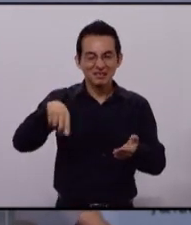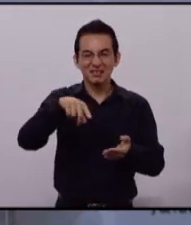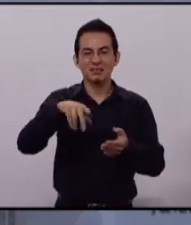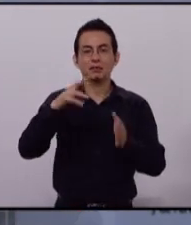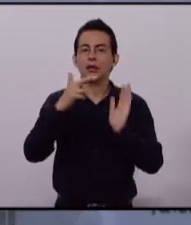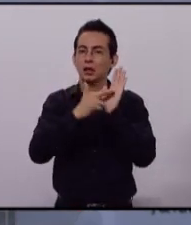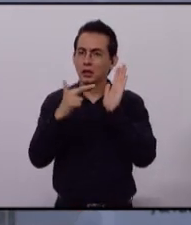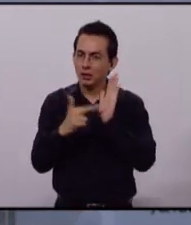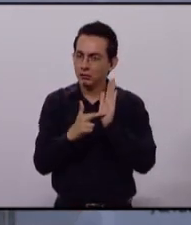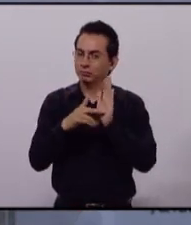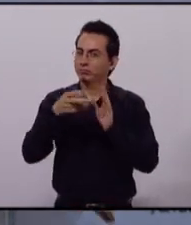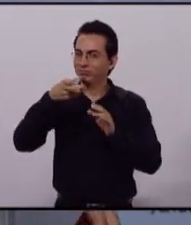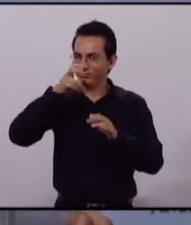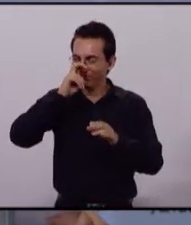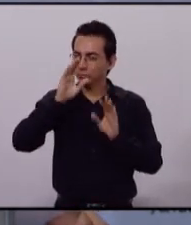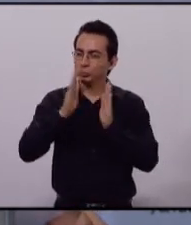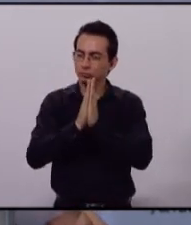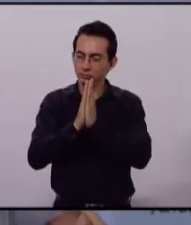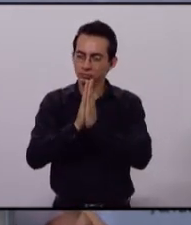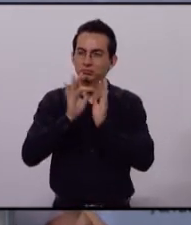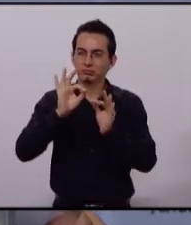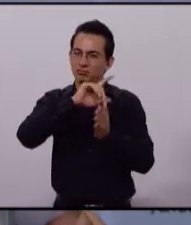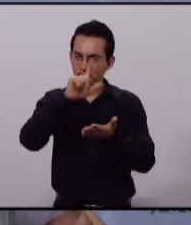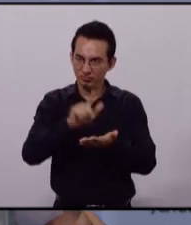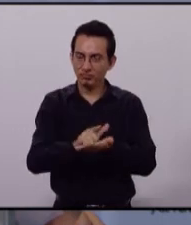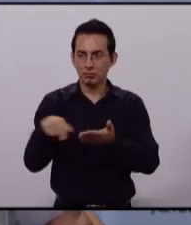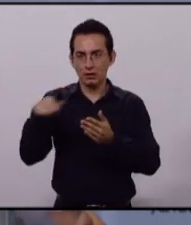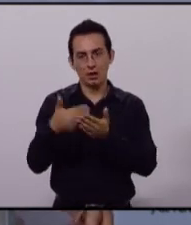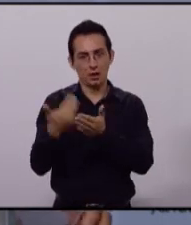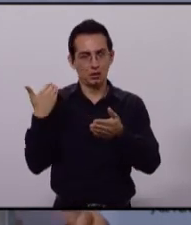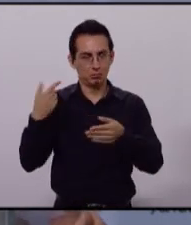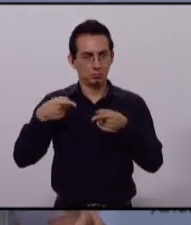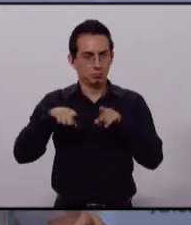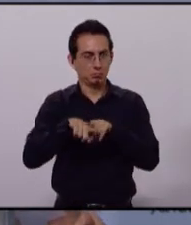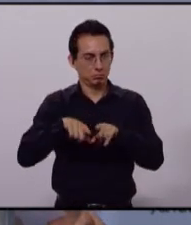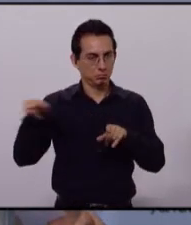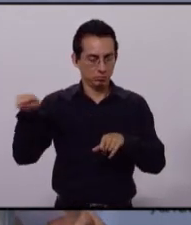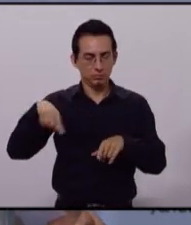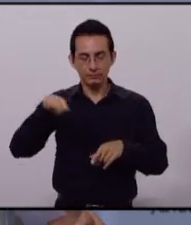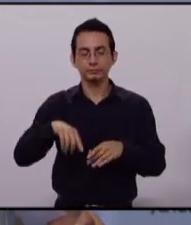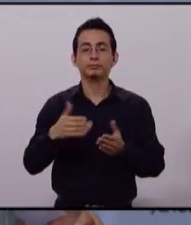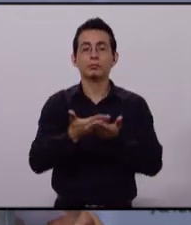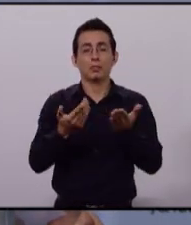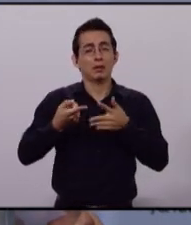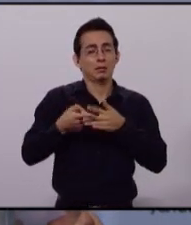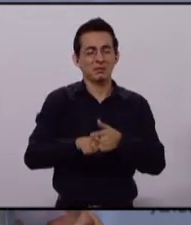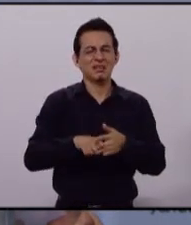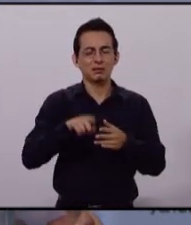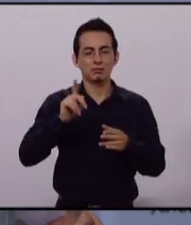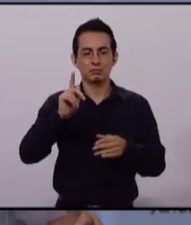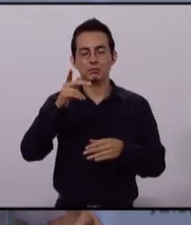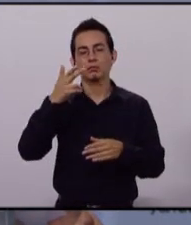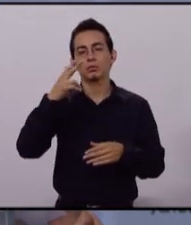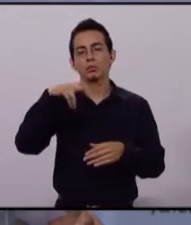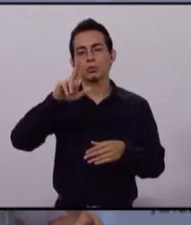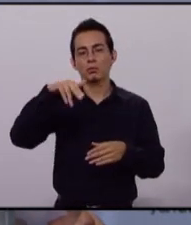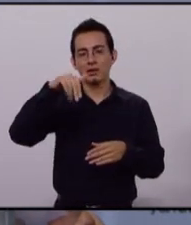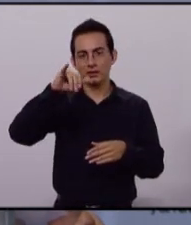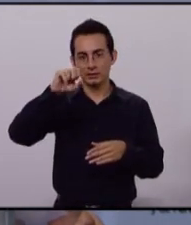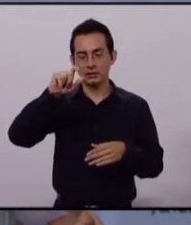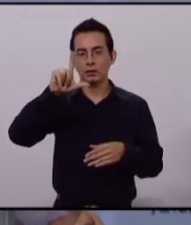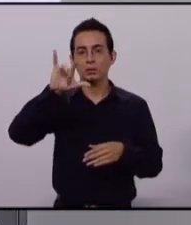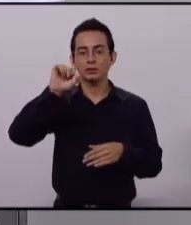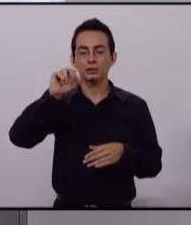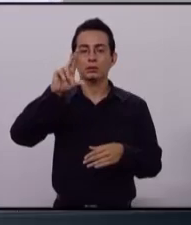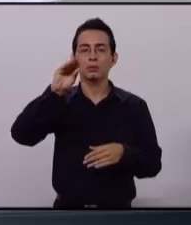las reglas de apegarse al tema por ustedes acordado. Iniciamos con el representante del Partido Humanista, Luis Roberto Preciado